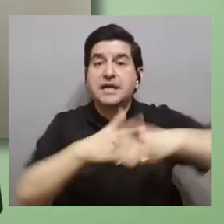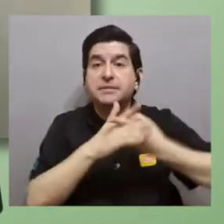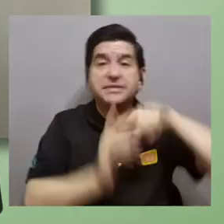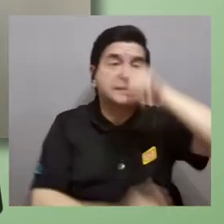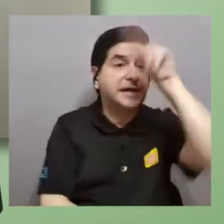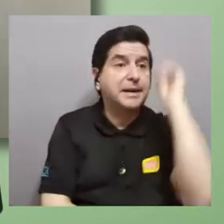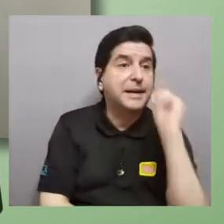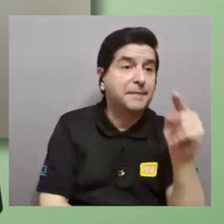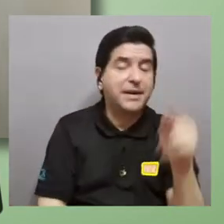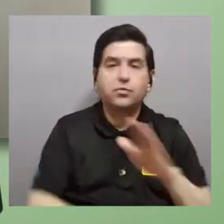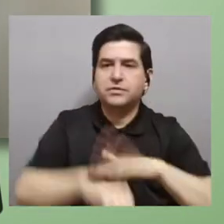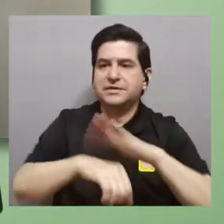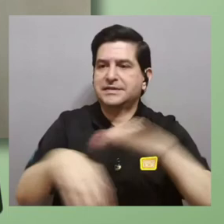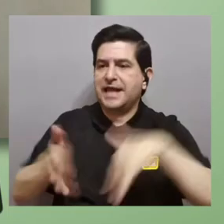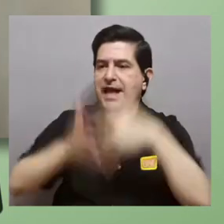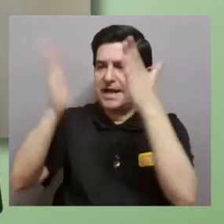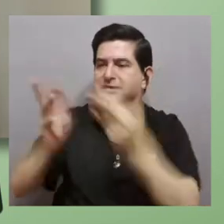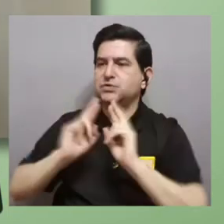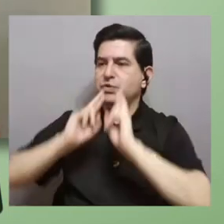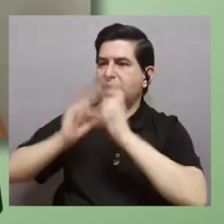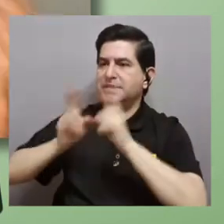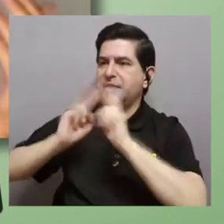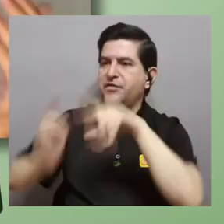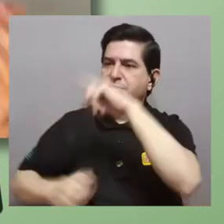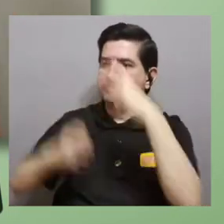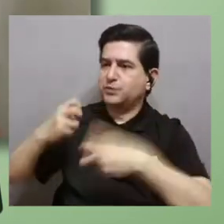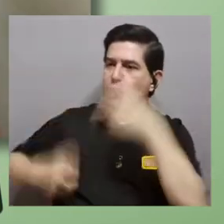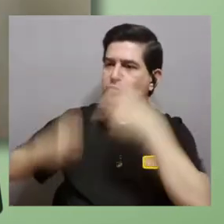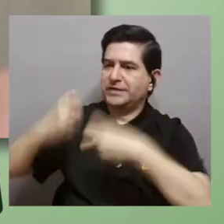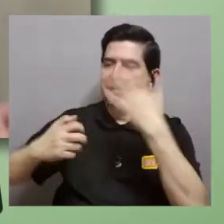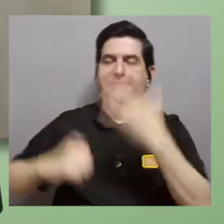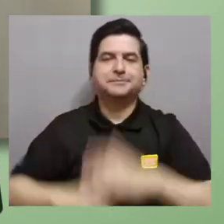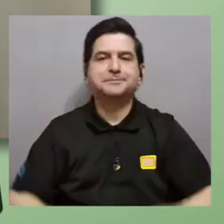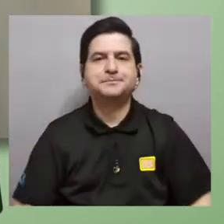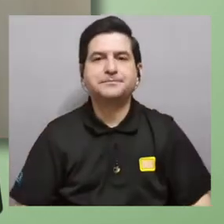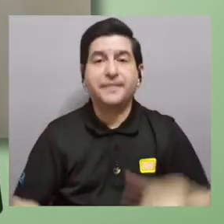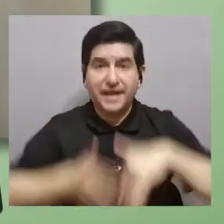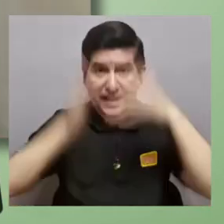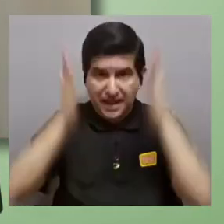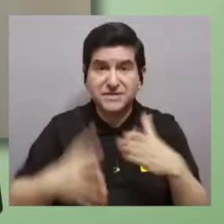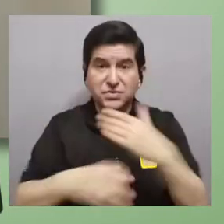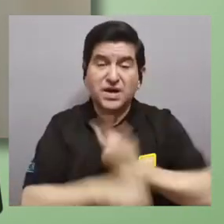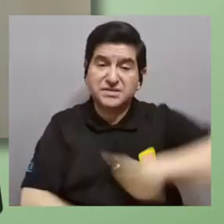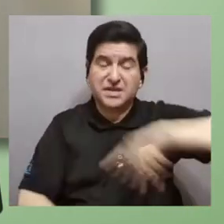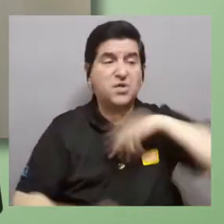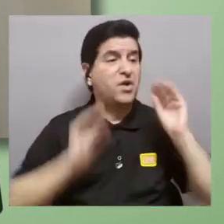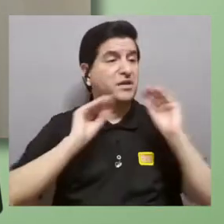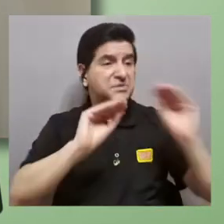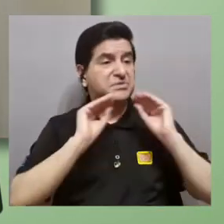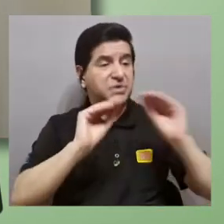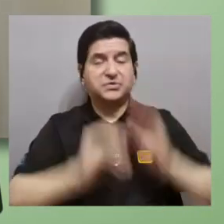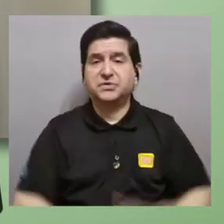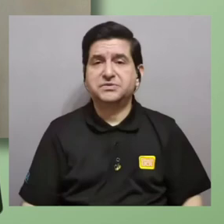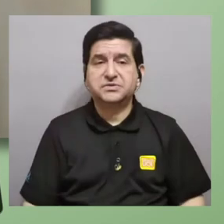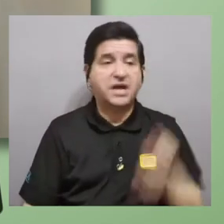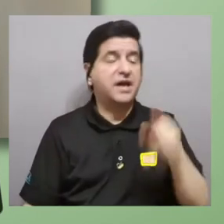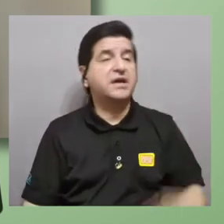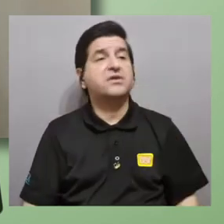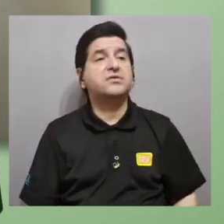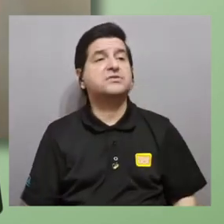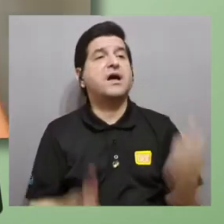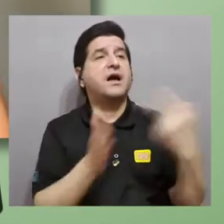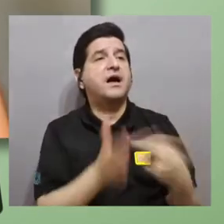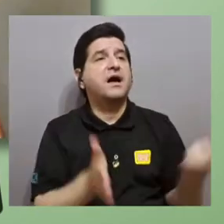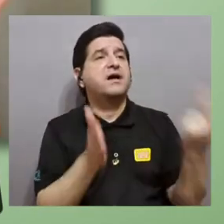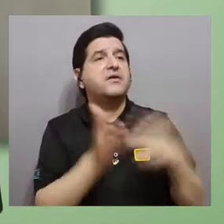preguntas y dejar que los estudiantes resuelvan los problemas los estudiantes hacen lo que nosotros les enseñamos recitan las reglas